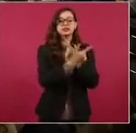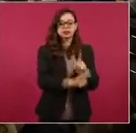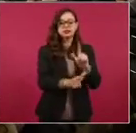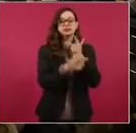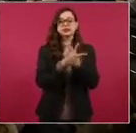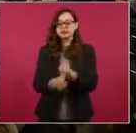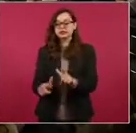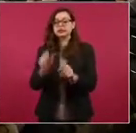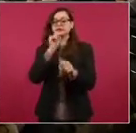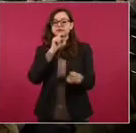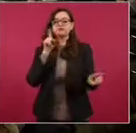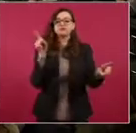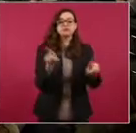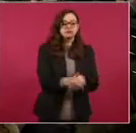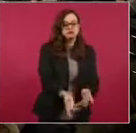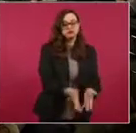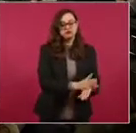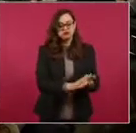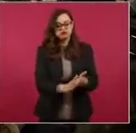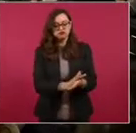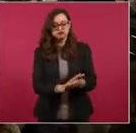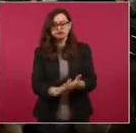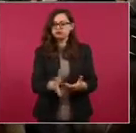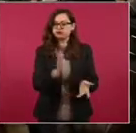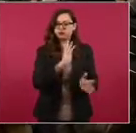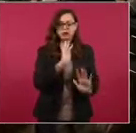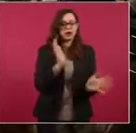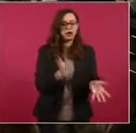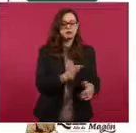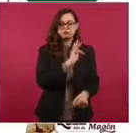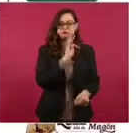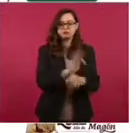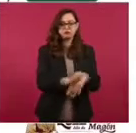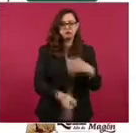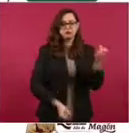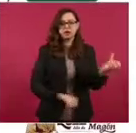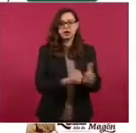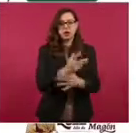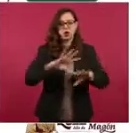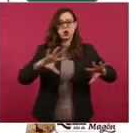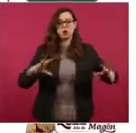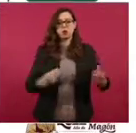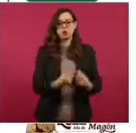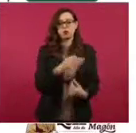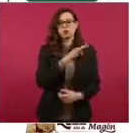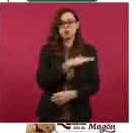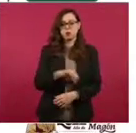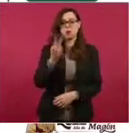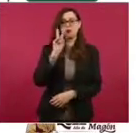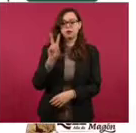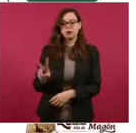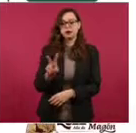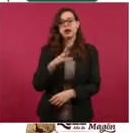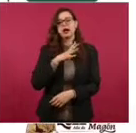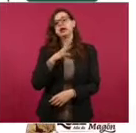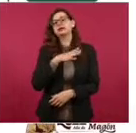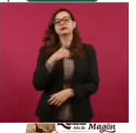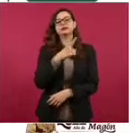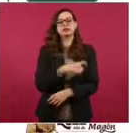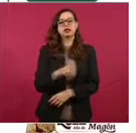amnistías. Aquí están a la fecha, por su instrucción, señor presidente, 190 amnistiados.